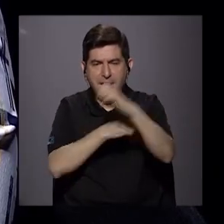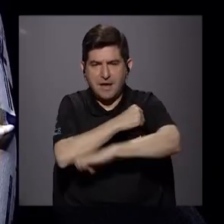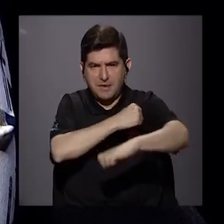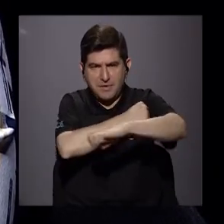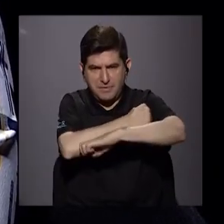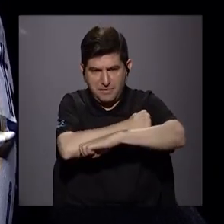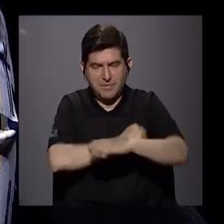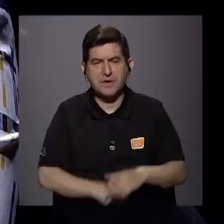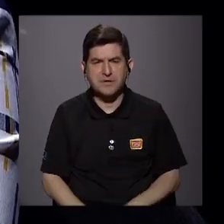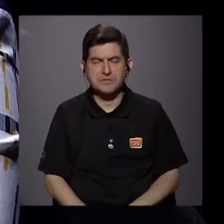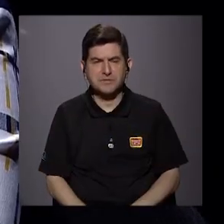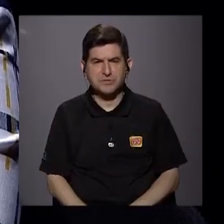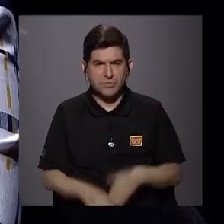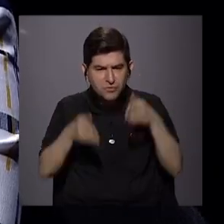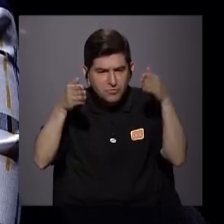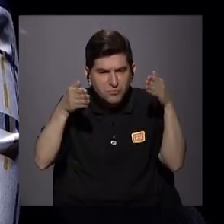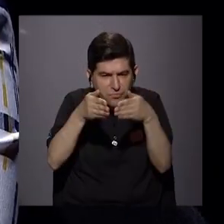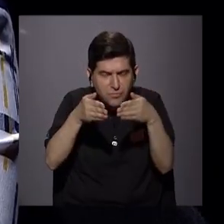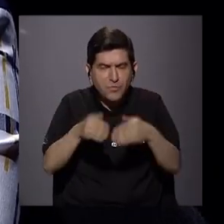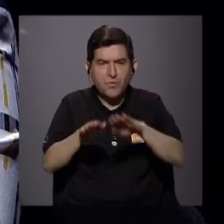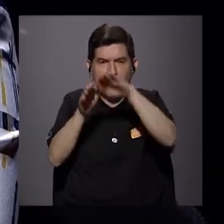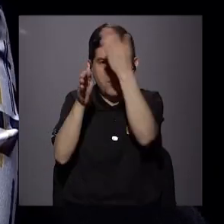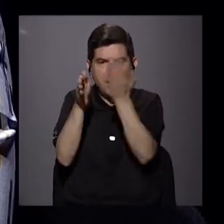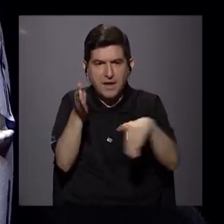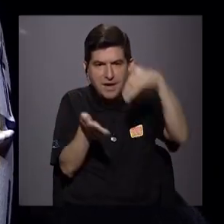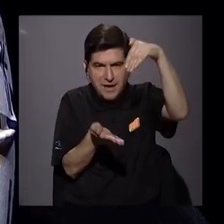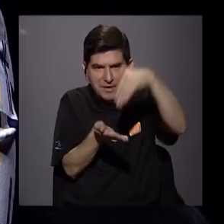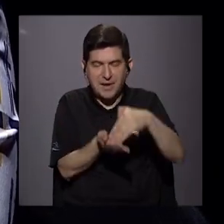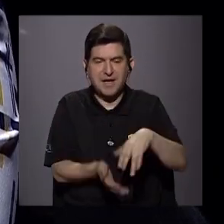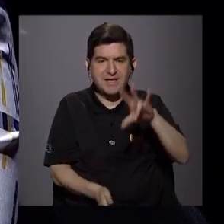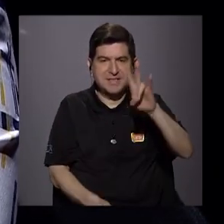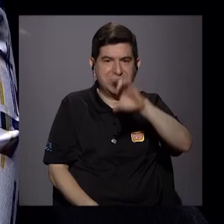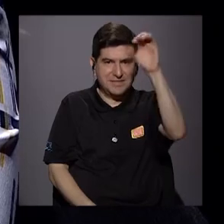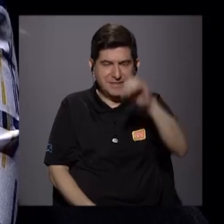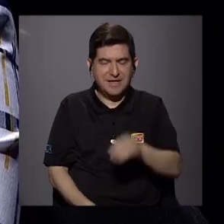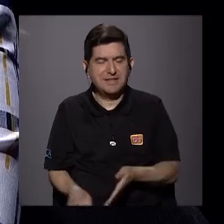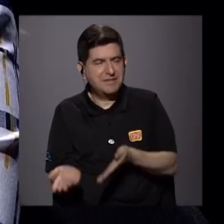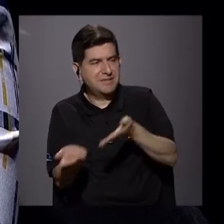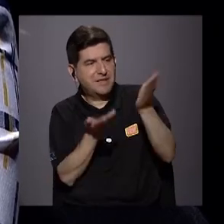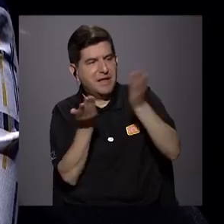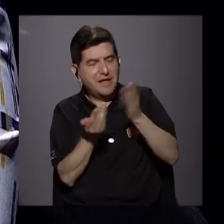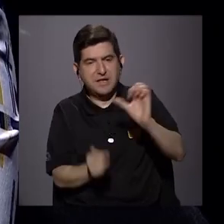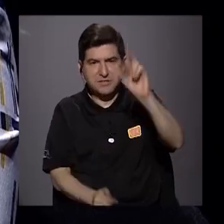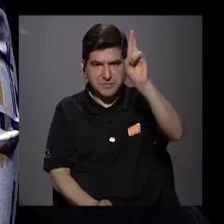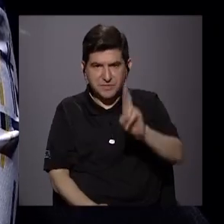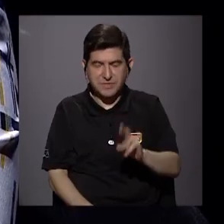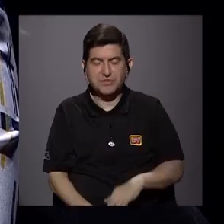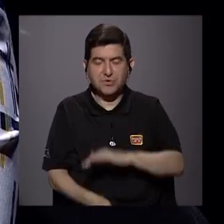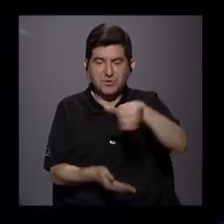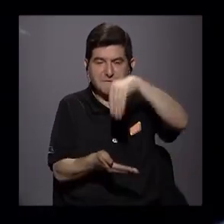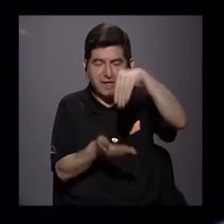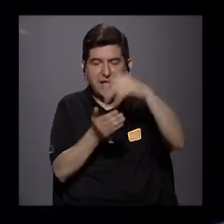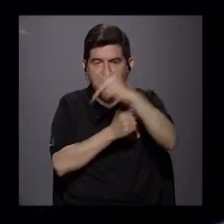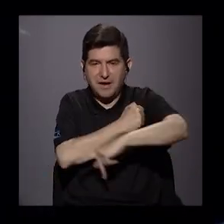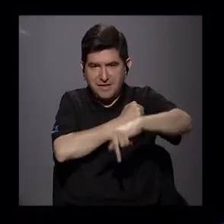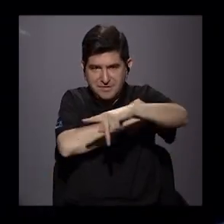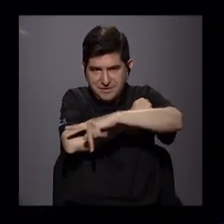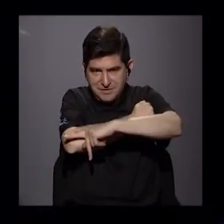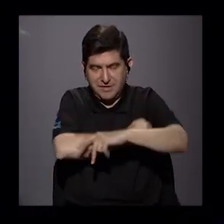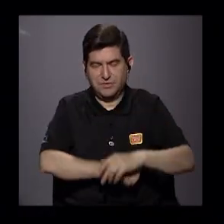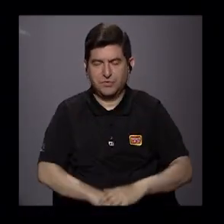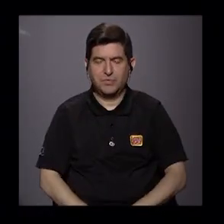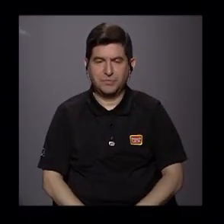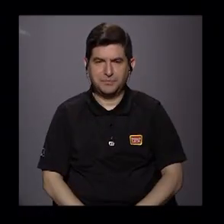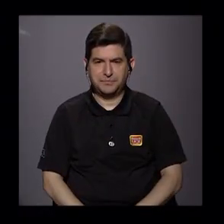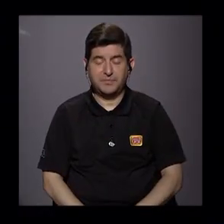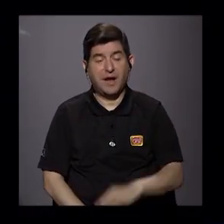concentrada en el Valle Central. 70% de las exportaciones de Costa Rica salen de la región central del país. Entonces, tenemos